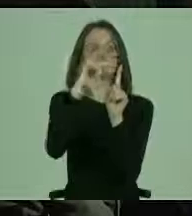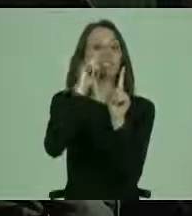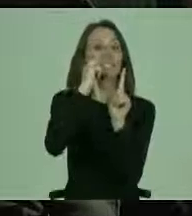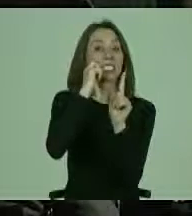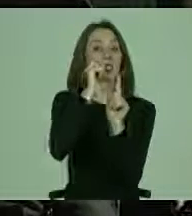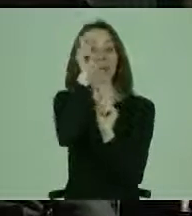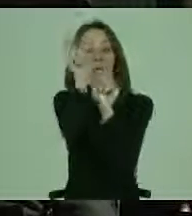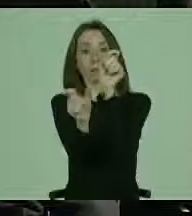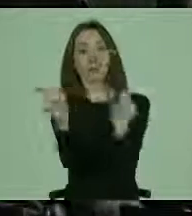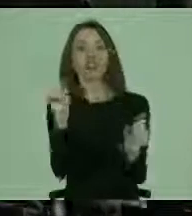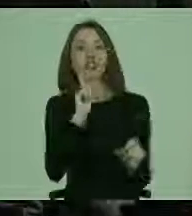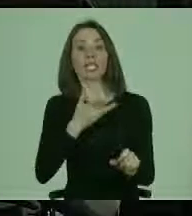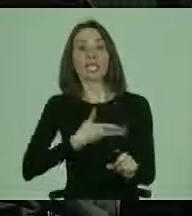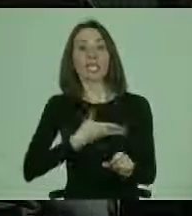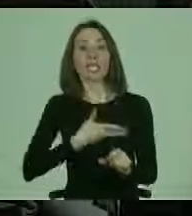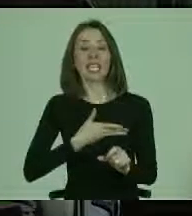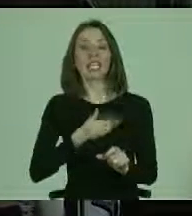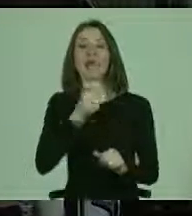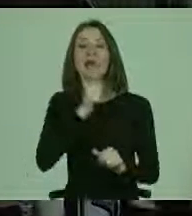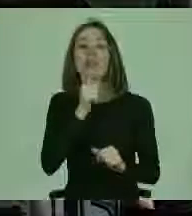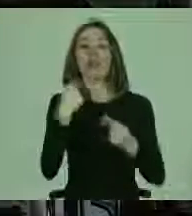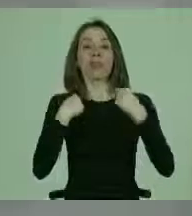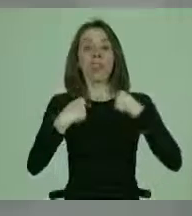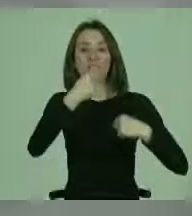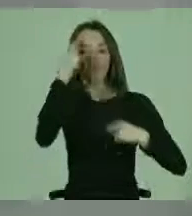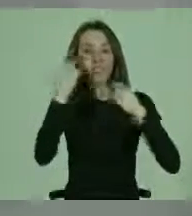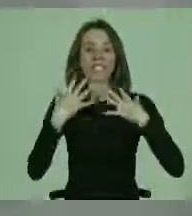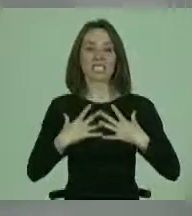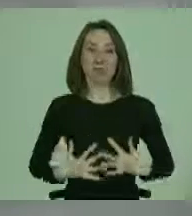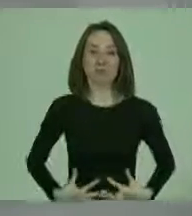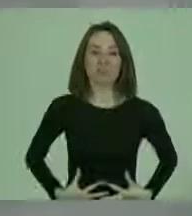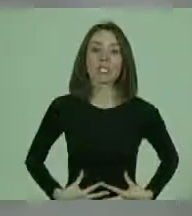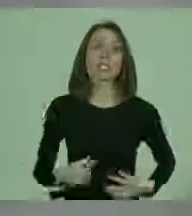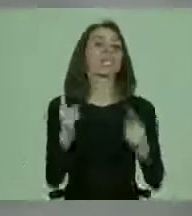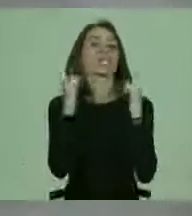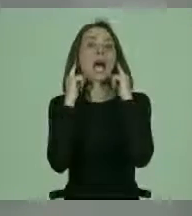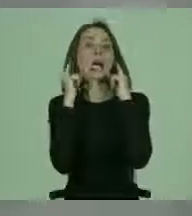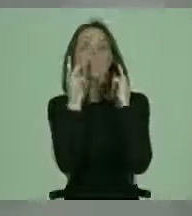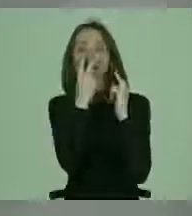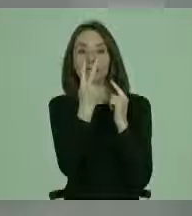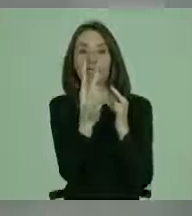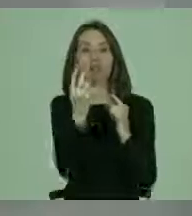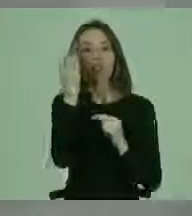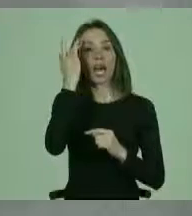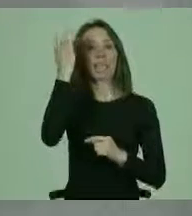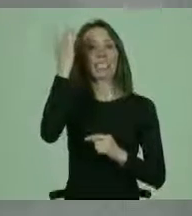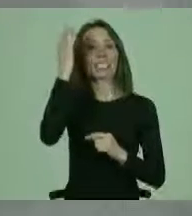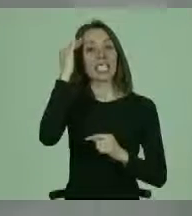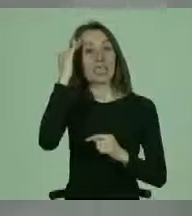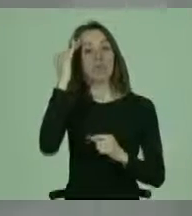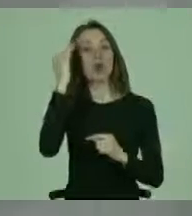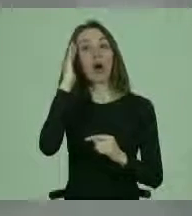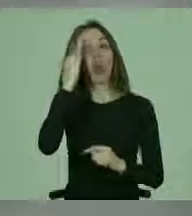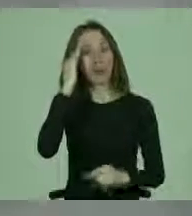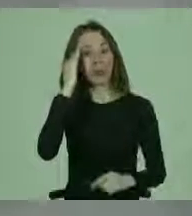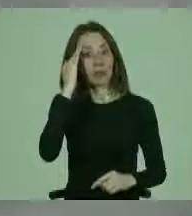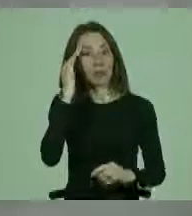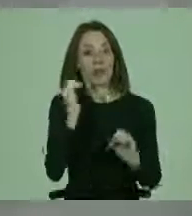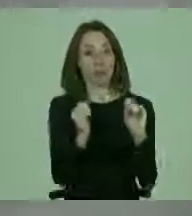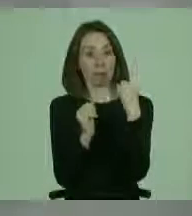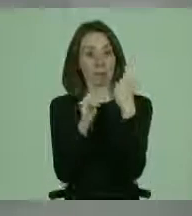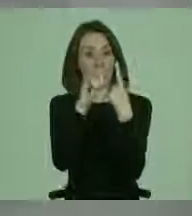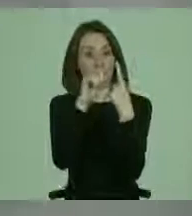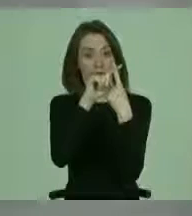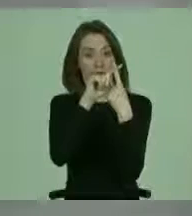presentan deficiencias en los planos físicos, sensorial, intelectual o mental. Primer